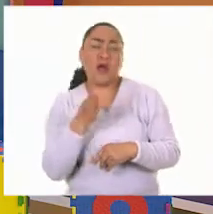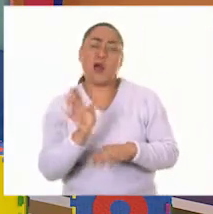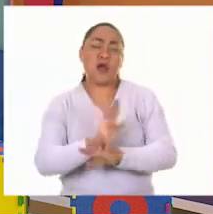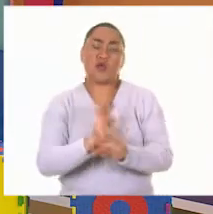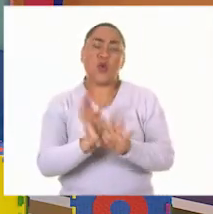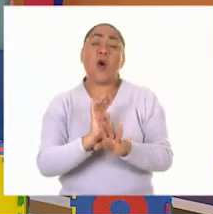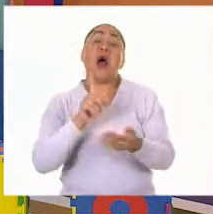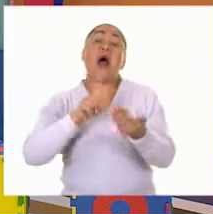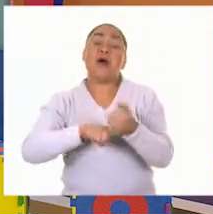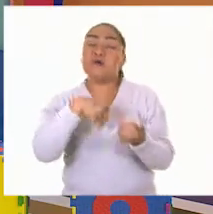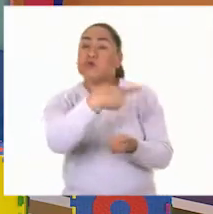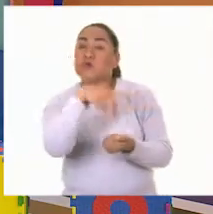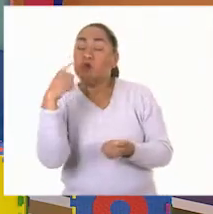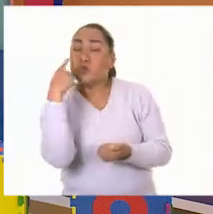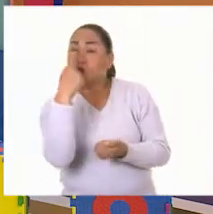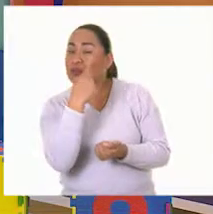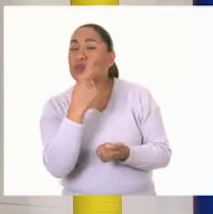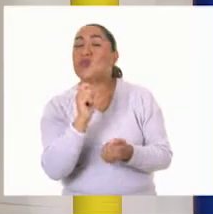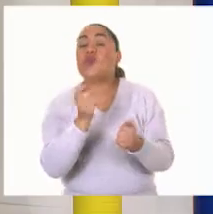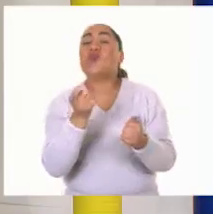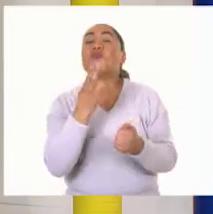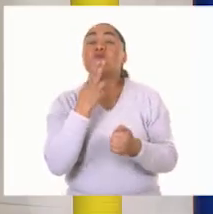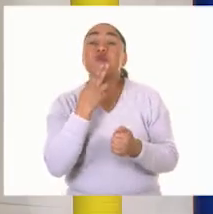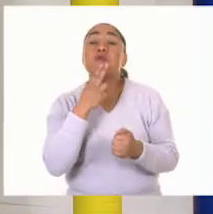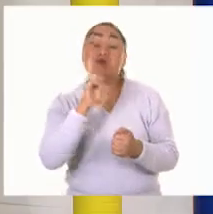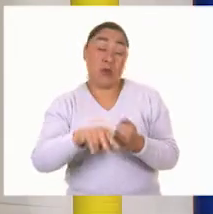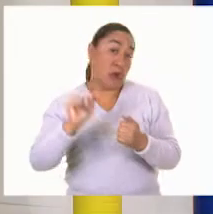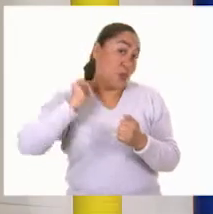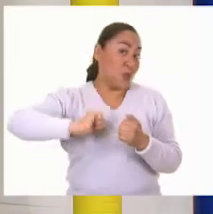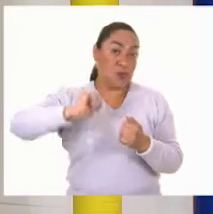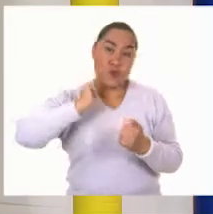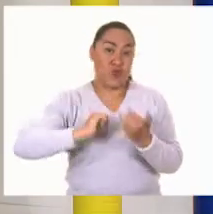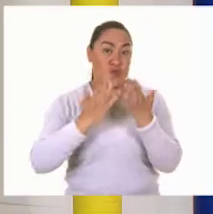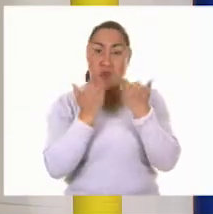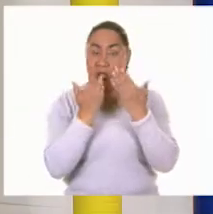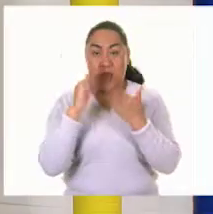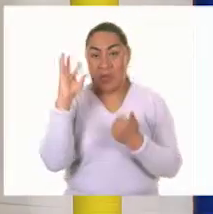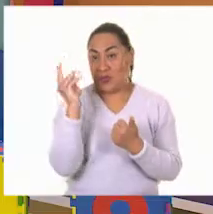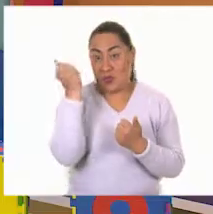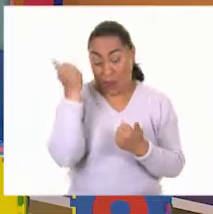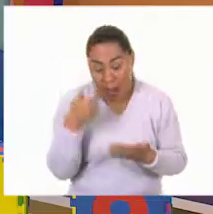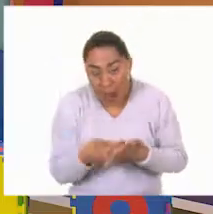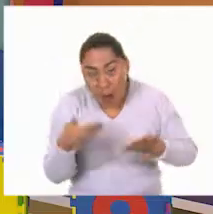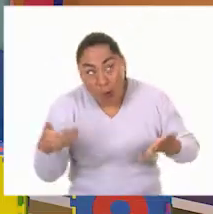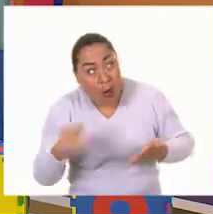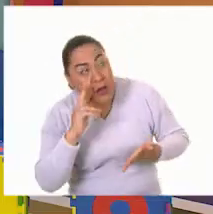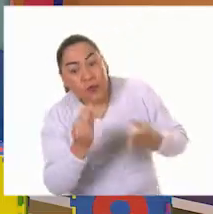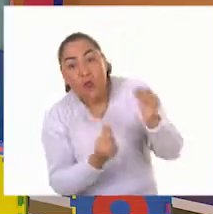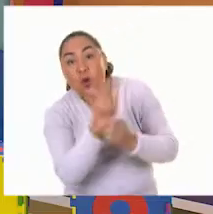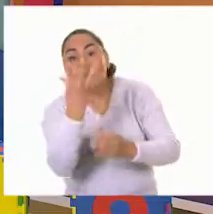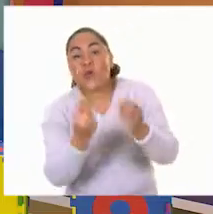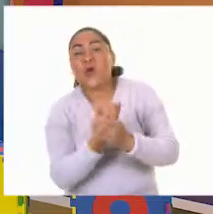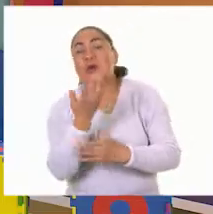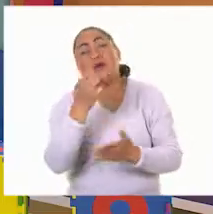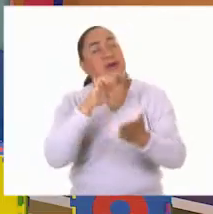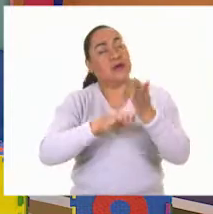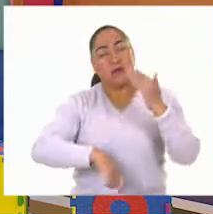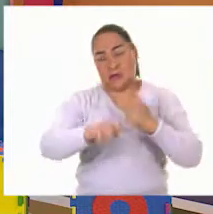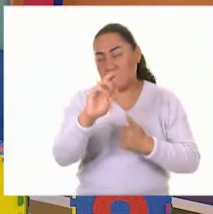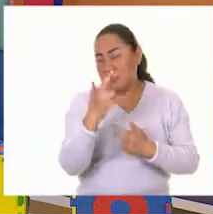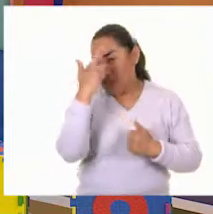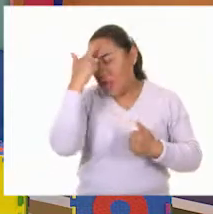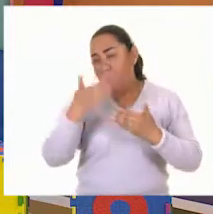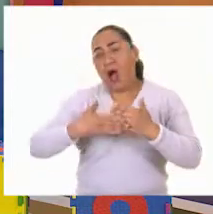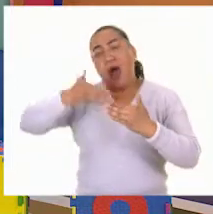de ellas y antes no había esa tecnología. No la que conocemos actualmente, pero ¿se acuerdan ustedes que en una